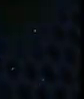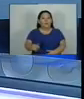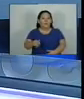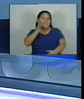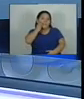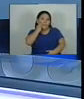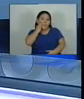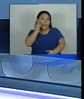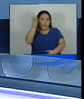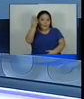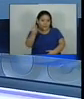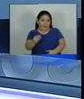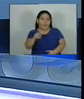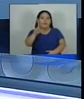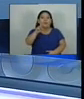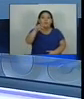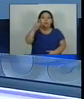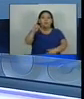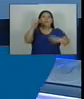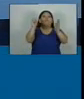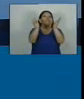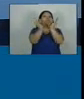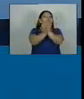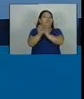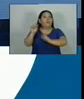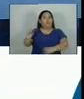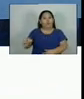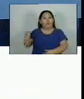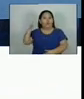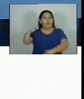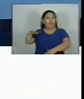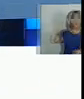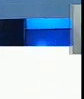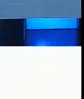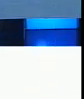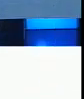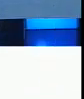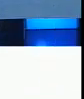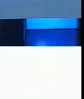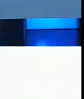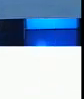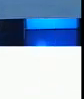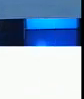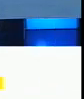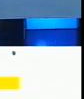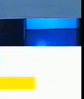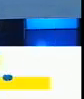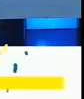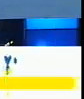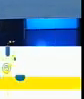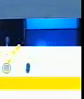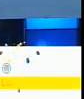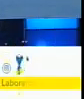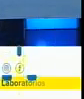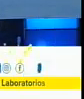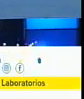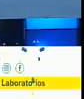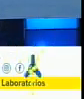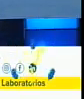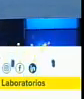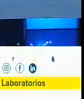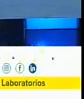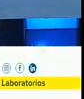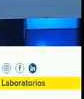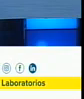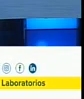en mayo queremos que conozca la historia de una rescatista de Cruz Roja quien también es madre Aldair Tadeo nos muestra el